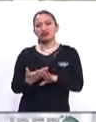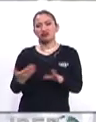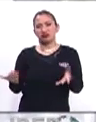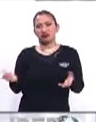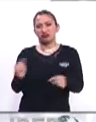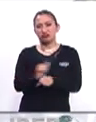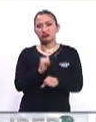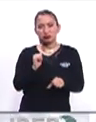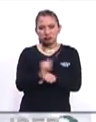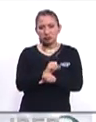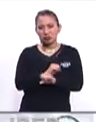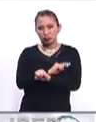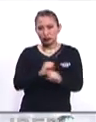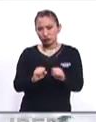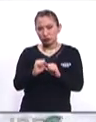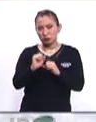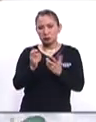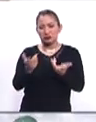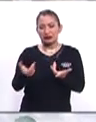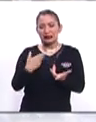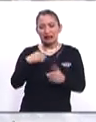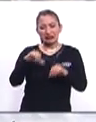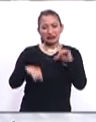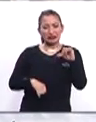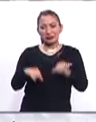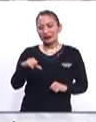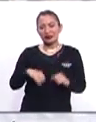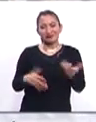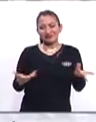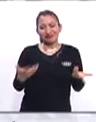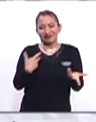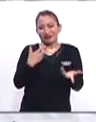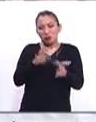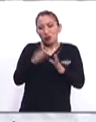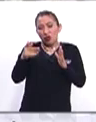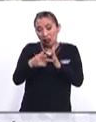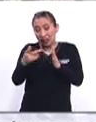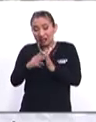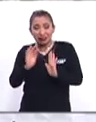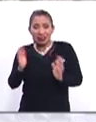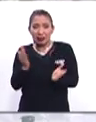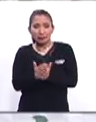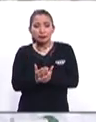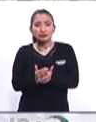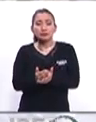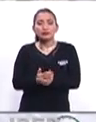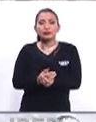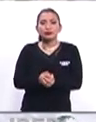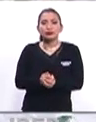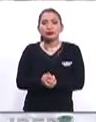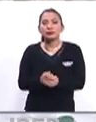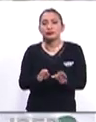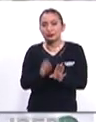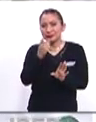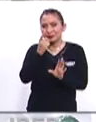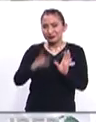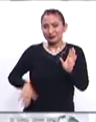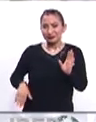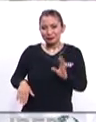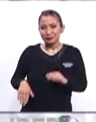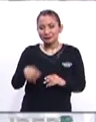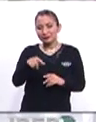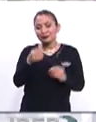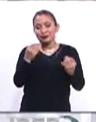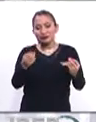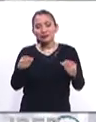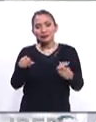de atentados, de actividades que esto no se puede seguir presentando. como lo decía anteriormente,